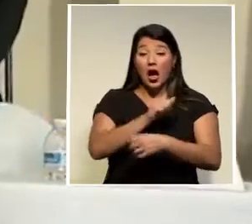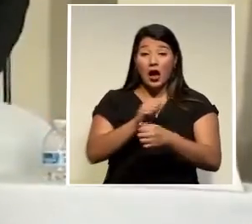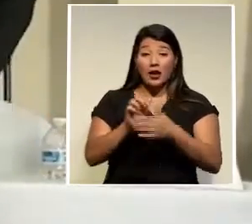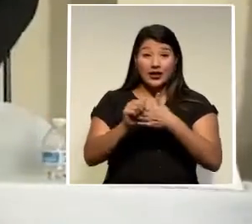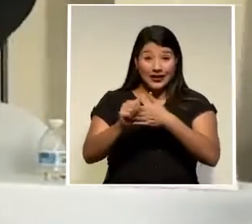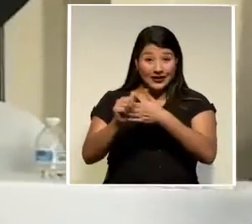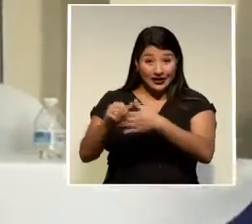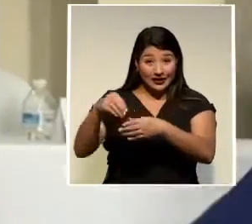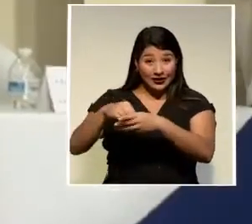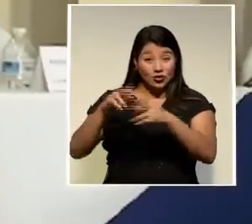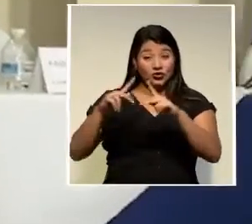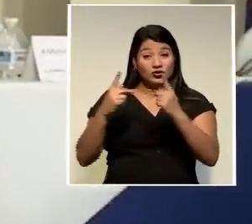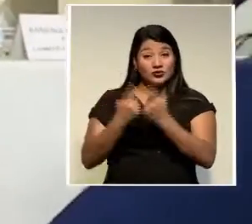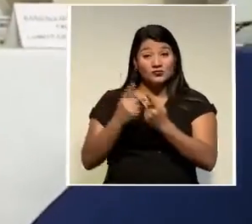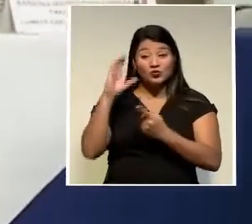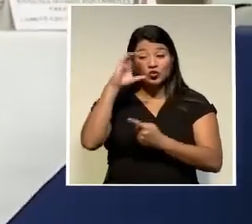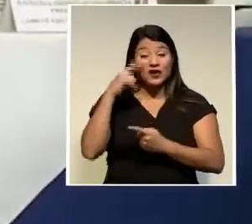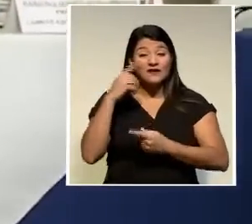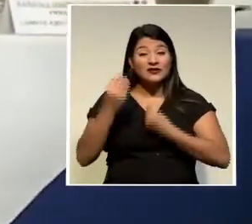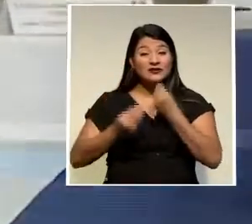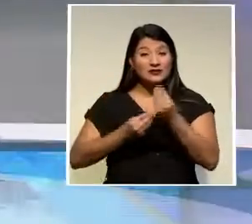que ocurrió el pasado viernes